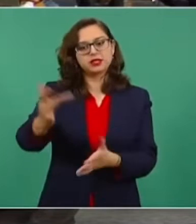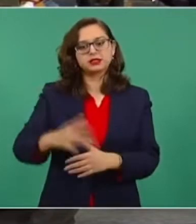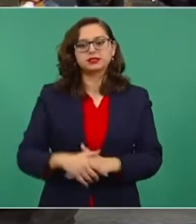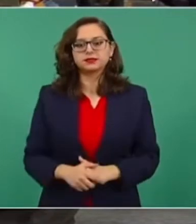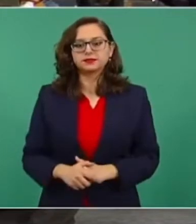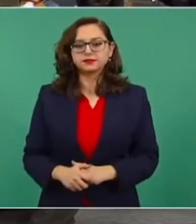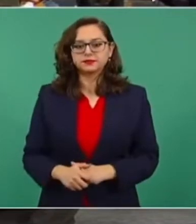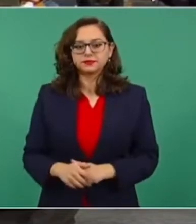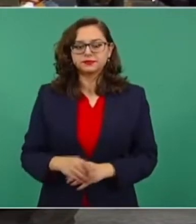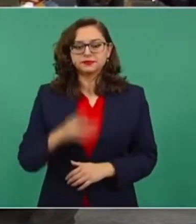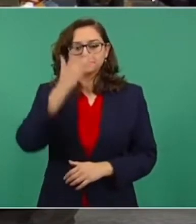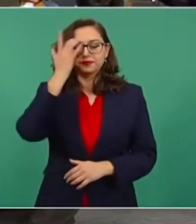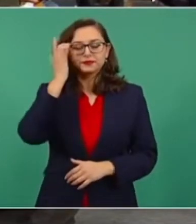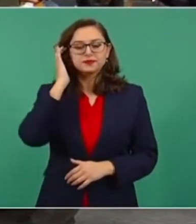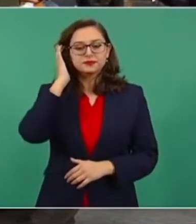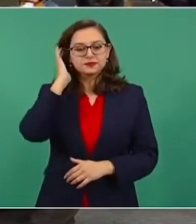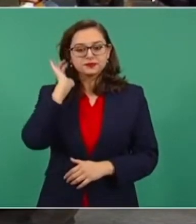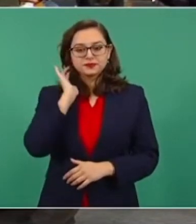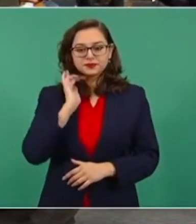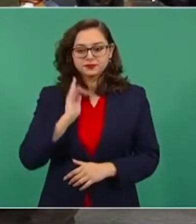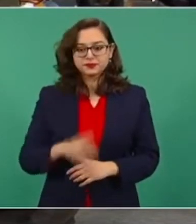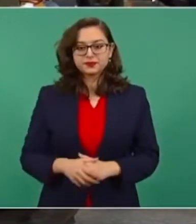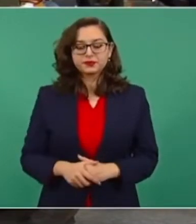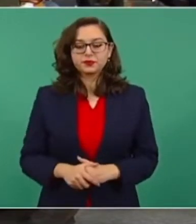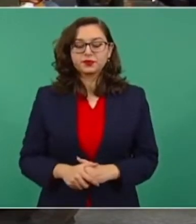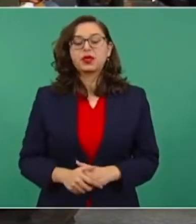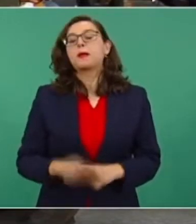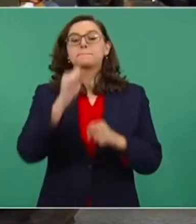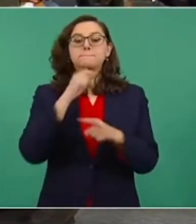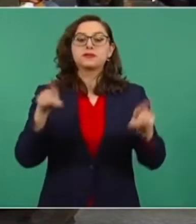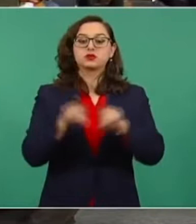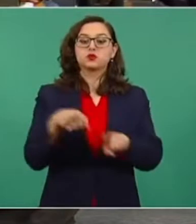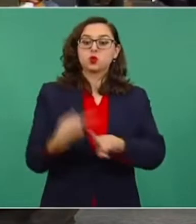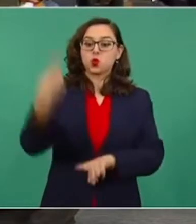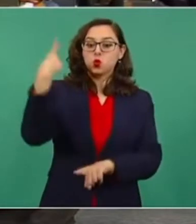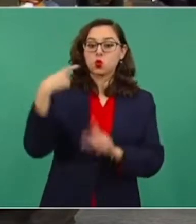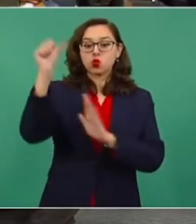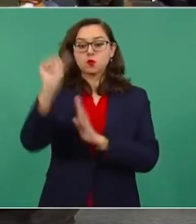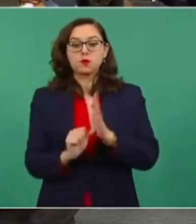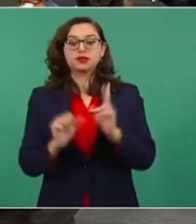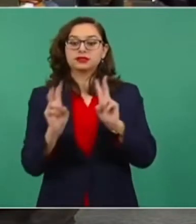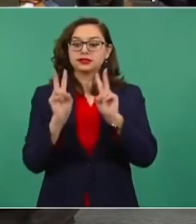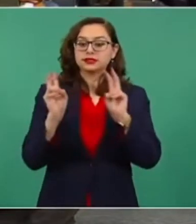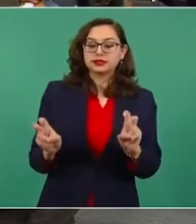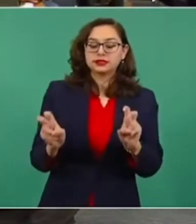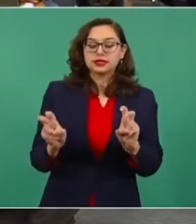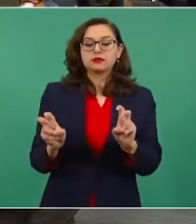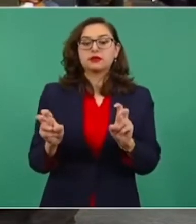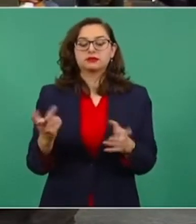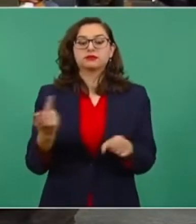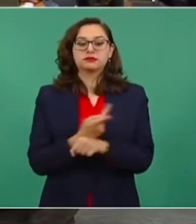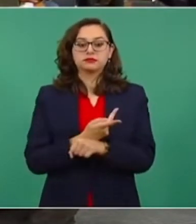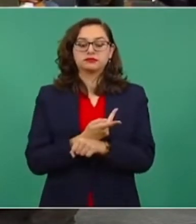Referente al tema que también expusimos justo el mes pasado sobre la violación que sufrió dentro de